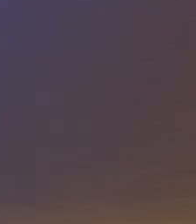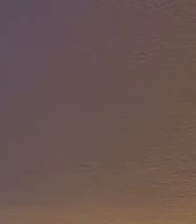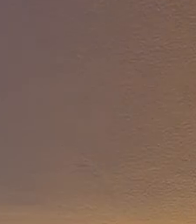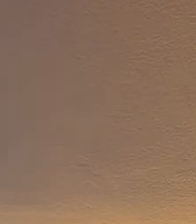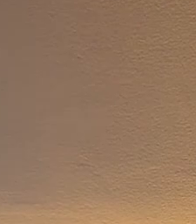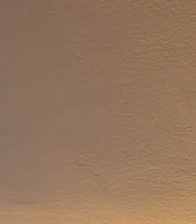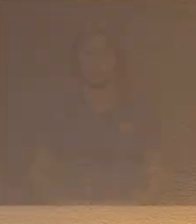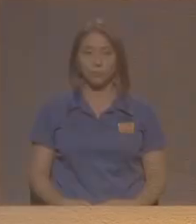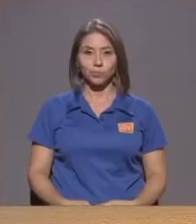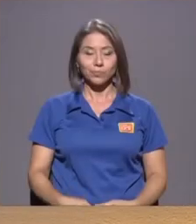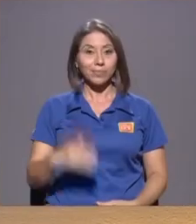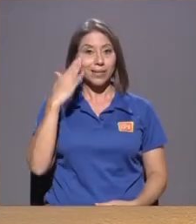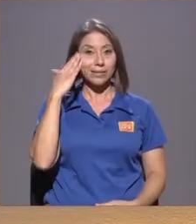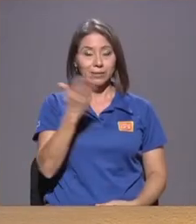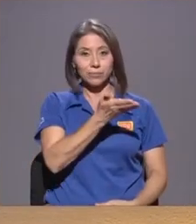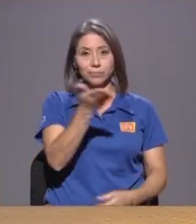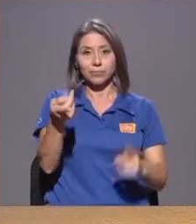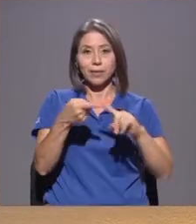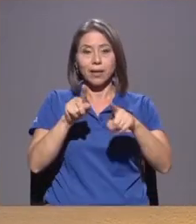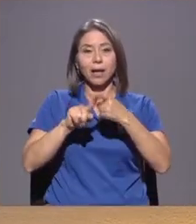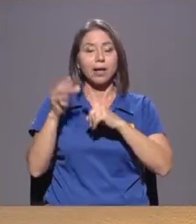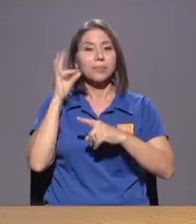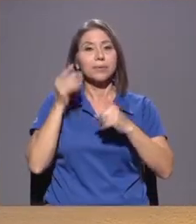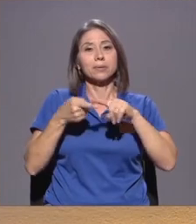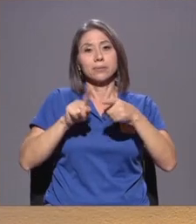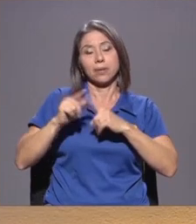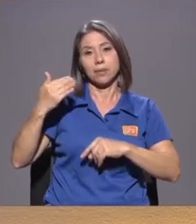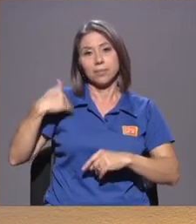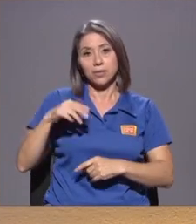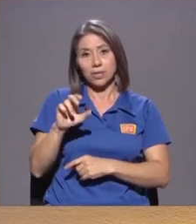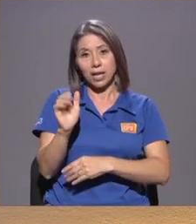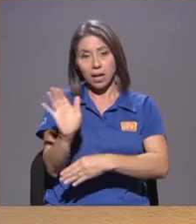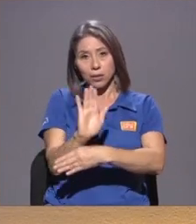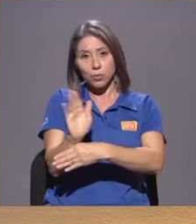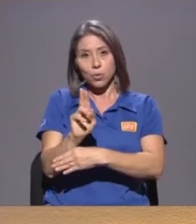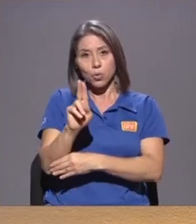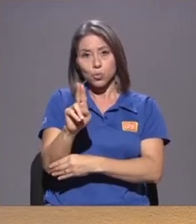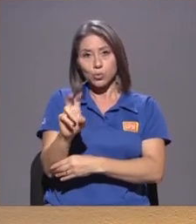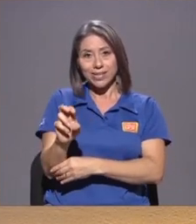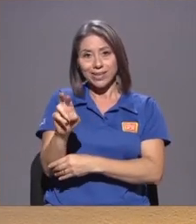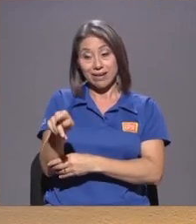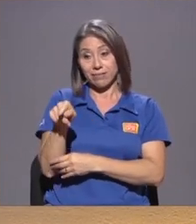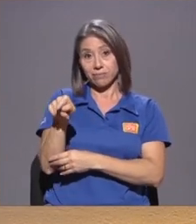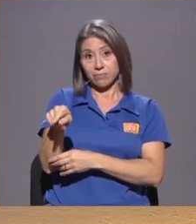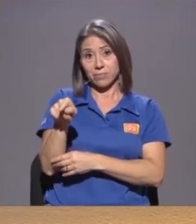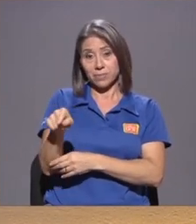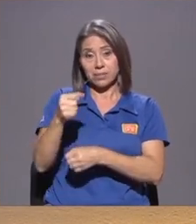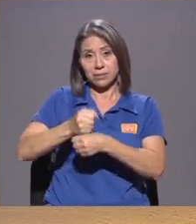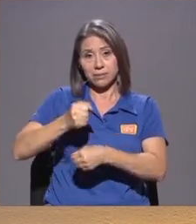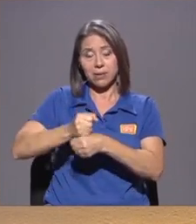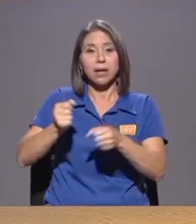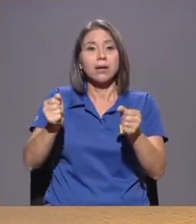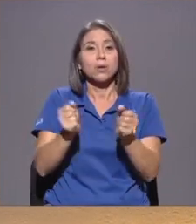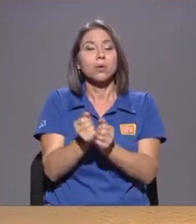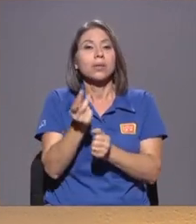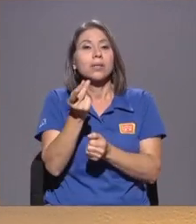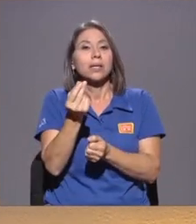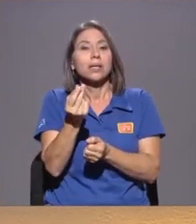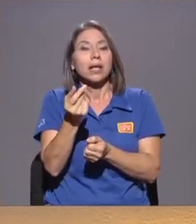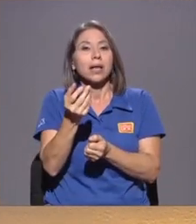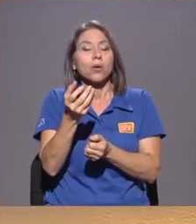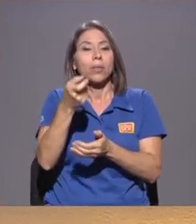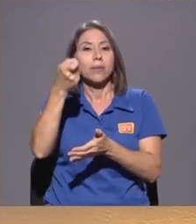Los saludamos amigas y amigos de Canal UCR Este medio televisivo que se paga con los impuestos